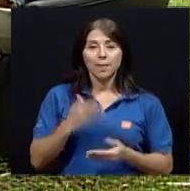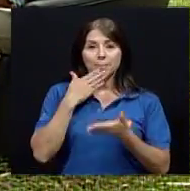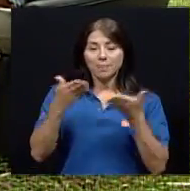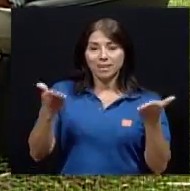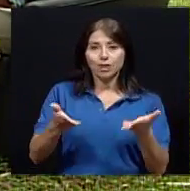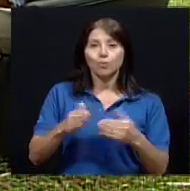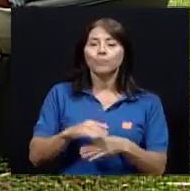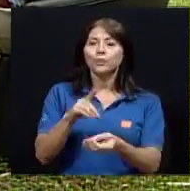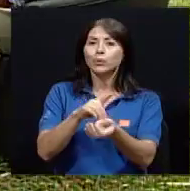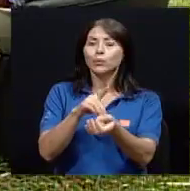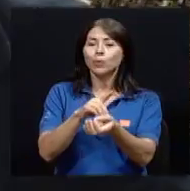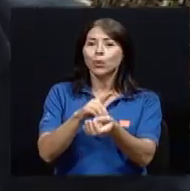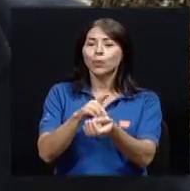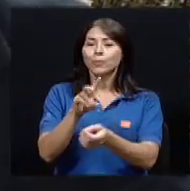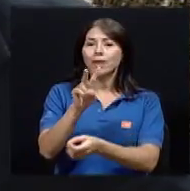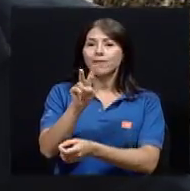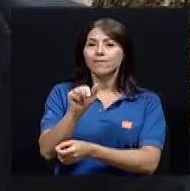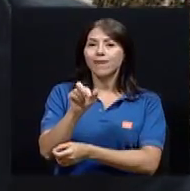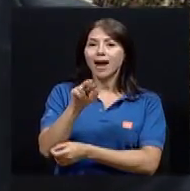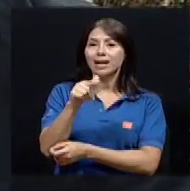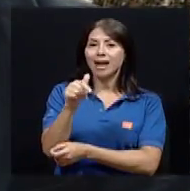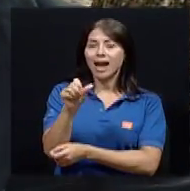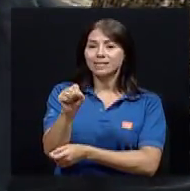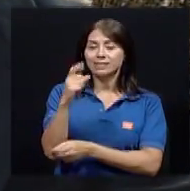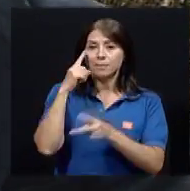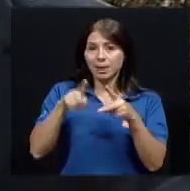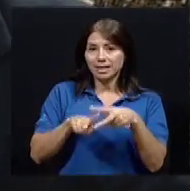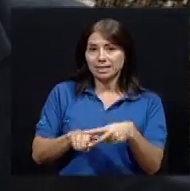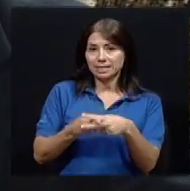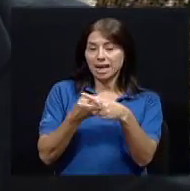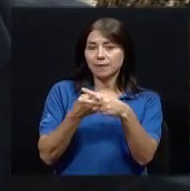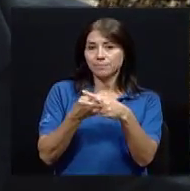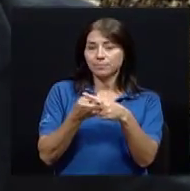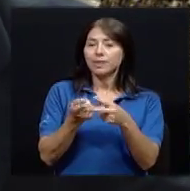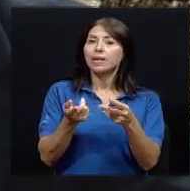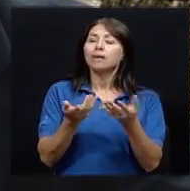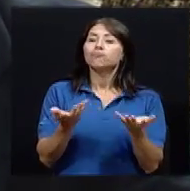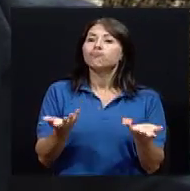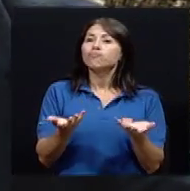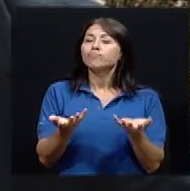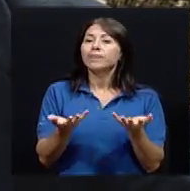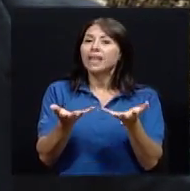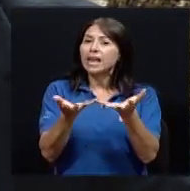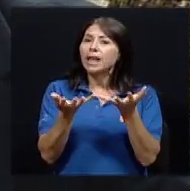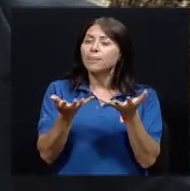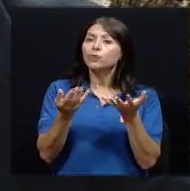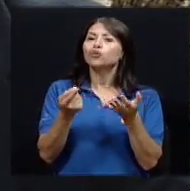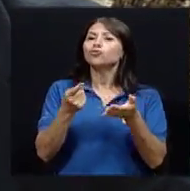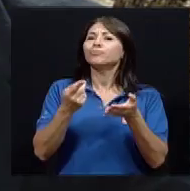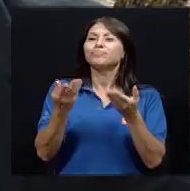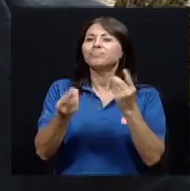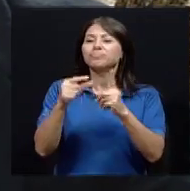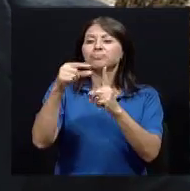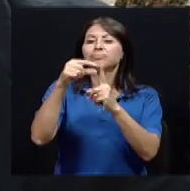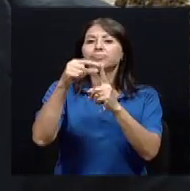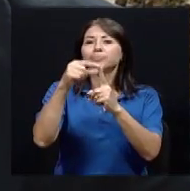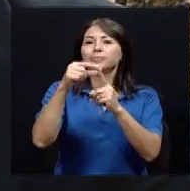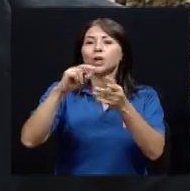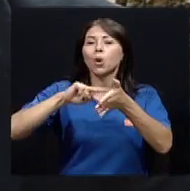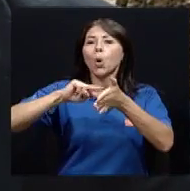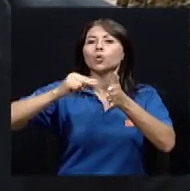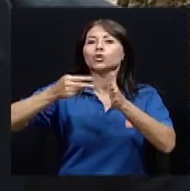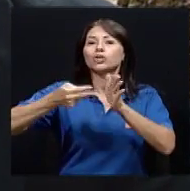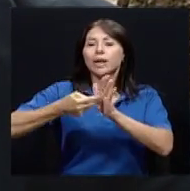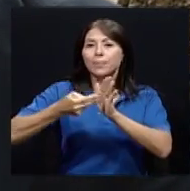Vargas, para iniciar, queríamos partir de ahí, o sea, el concepto que llegue a los hogares, el concepto sobre